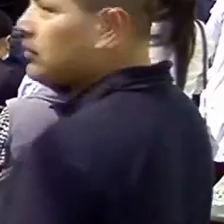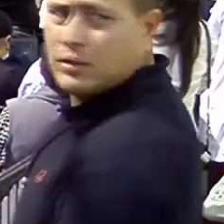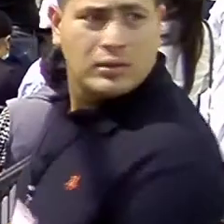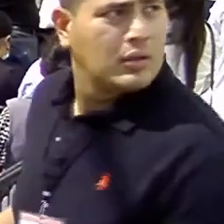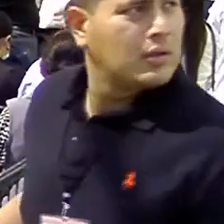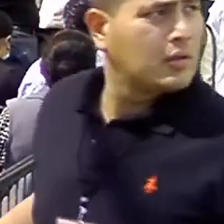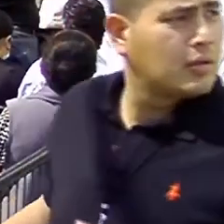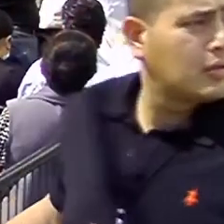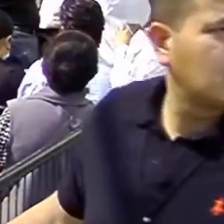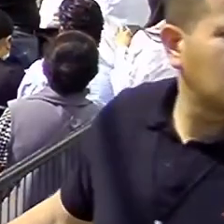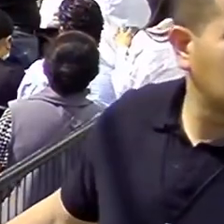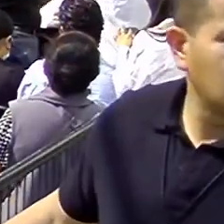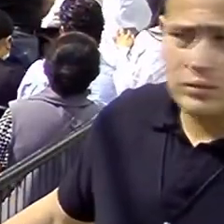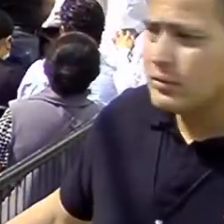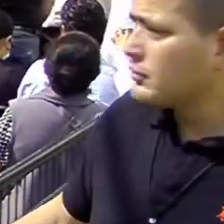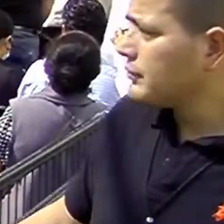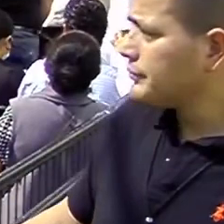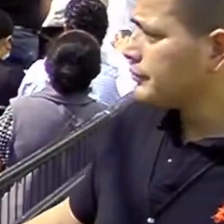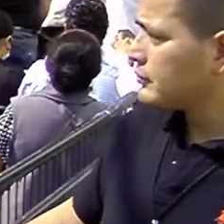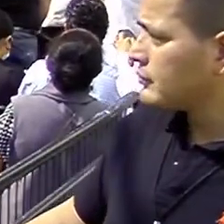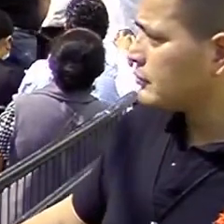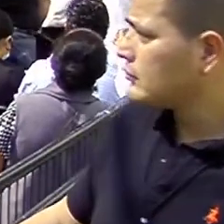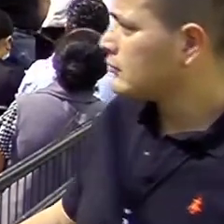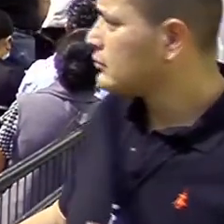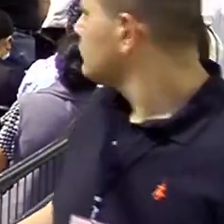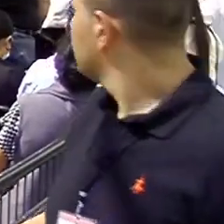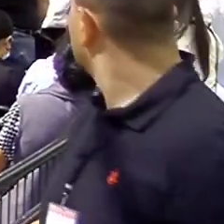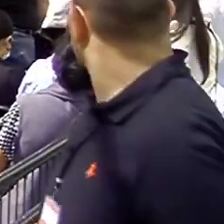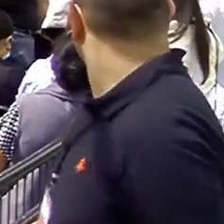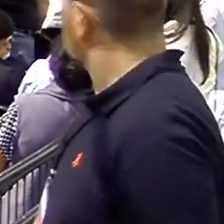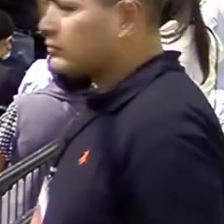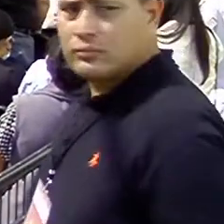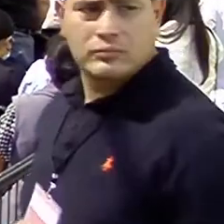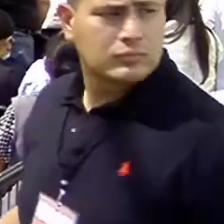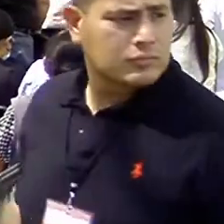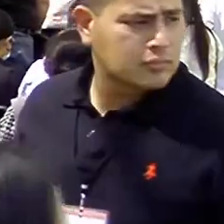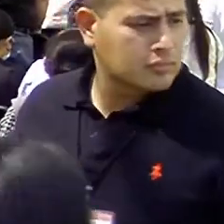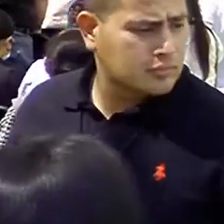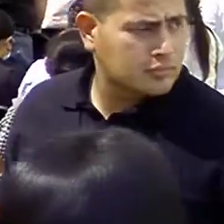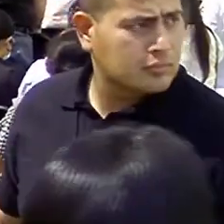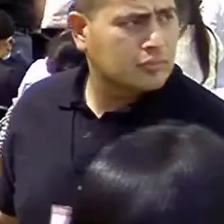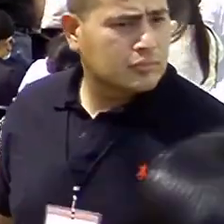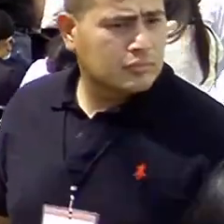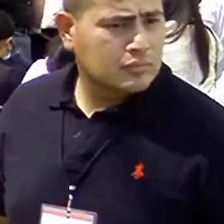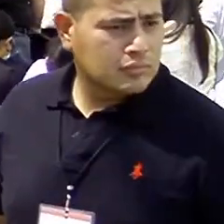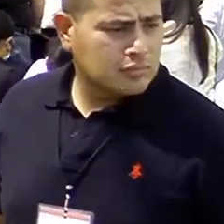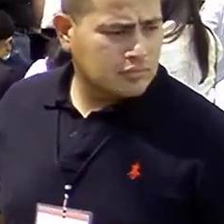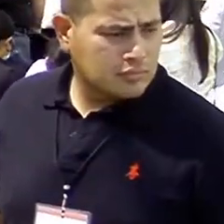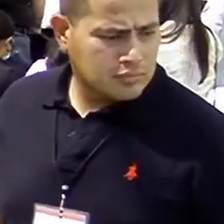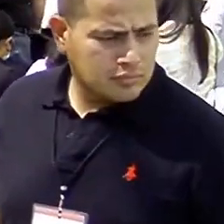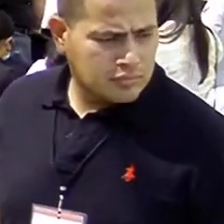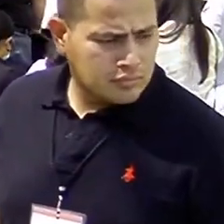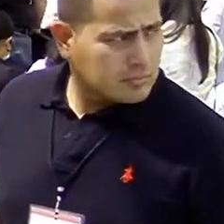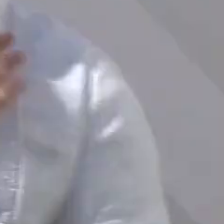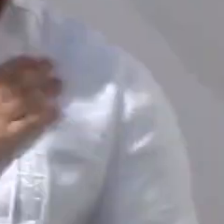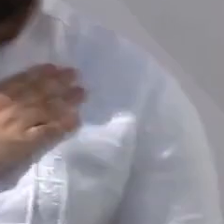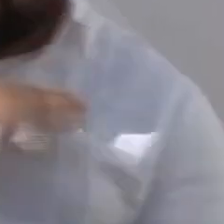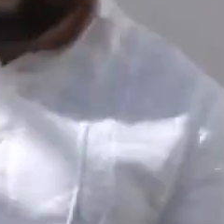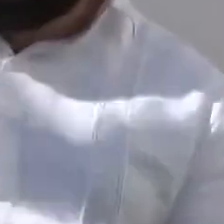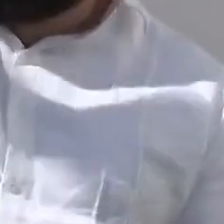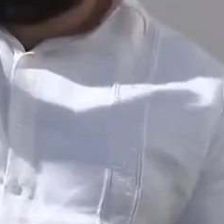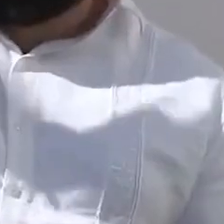El subsecretario de Egresos de la Secretaría de Hacienda y Crédito Público, Juan Pablo de Botón Falcón.